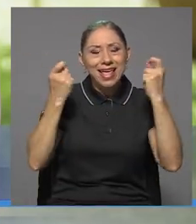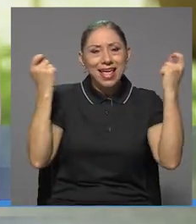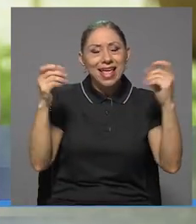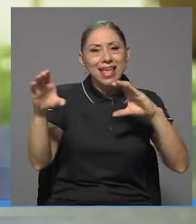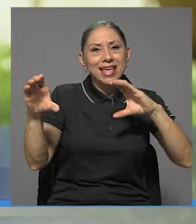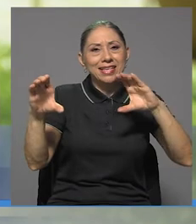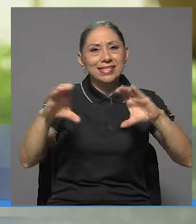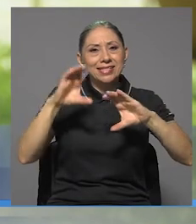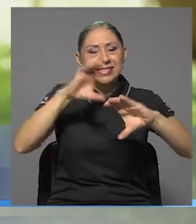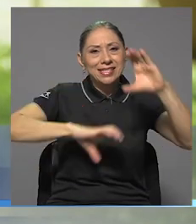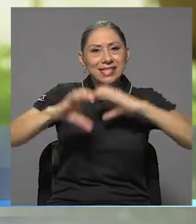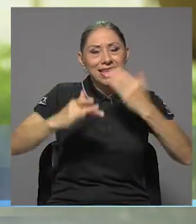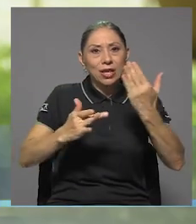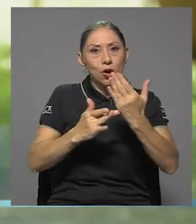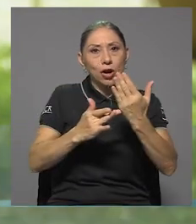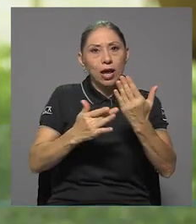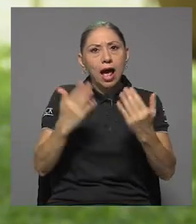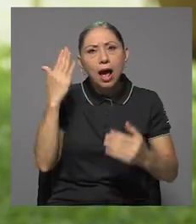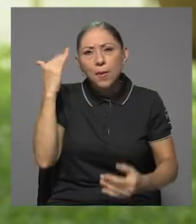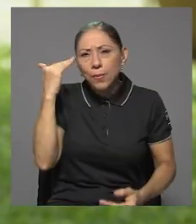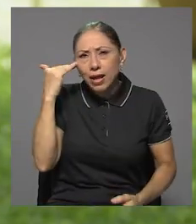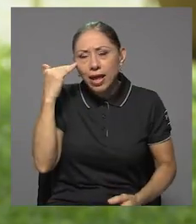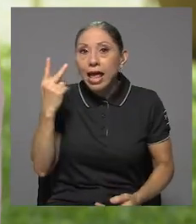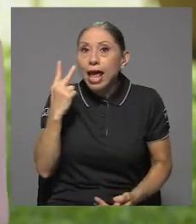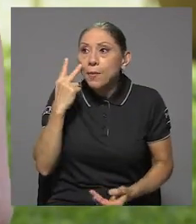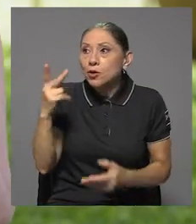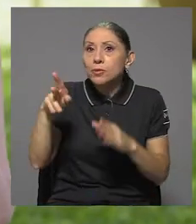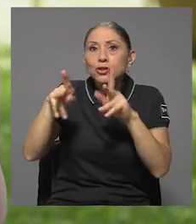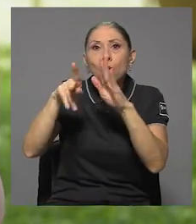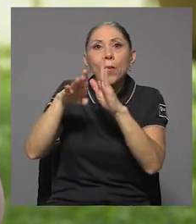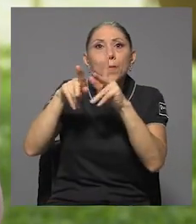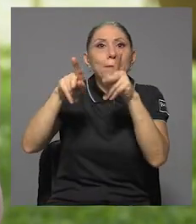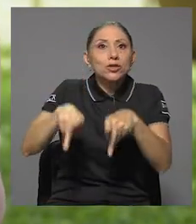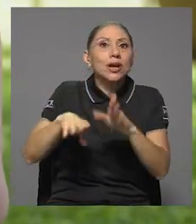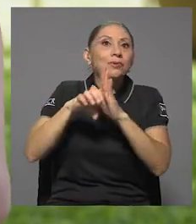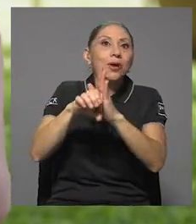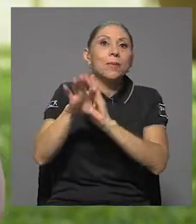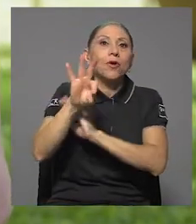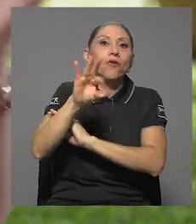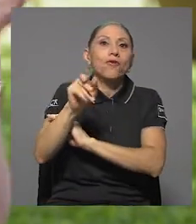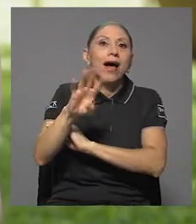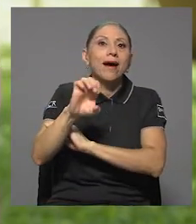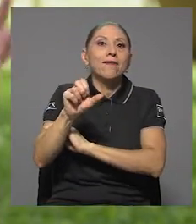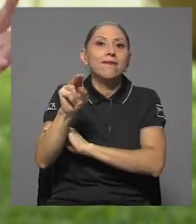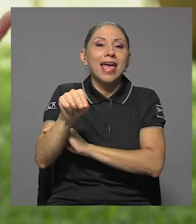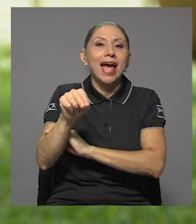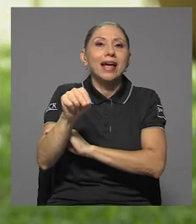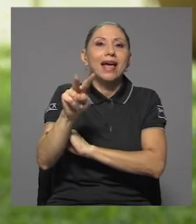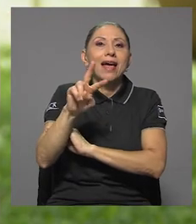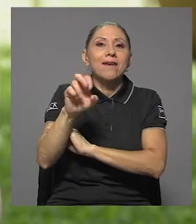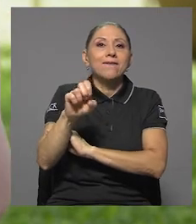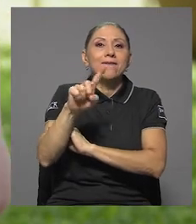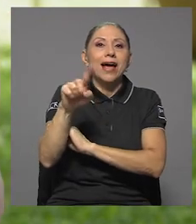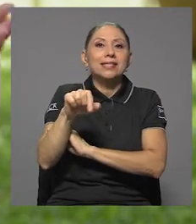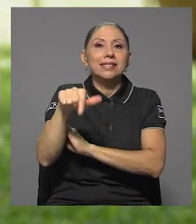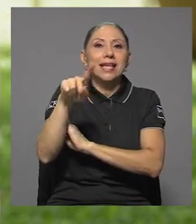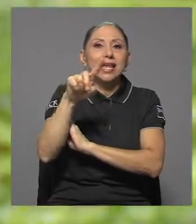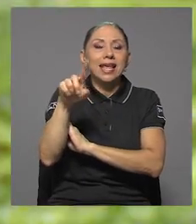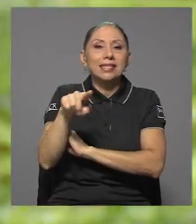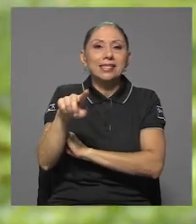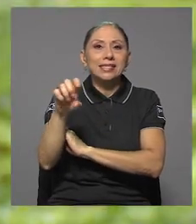visto a personas como Fabián Sancho, perdón, Fabián Vázquez Sancho,